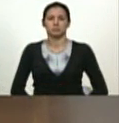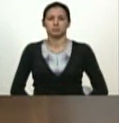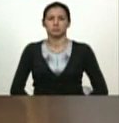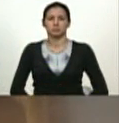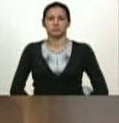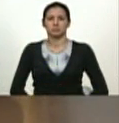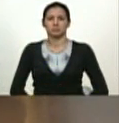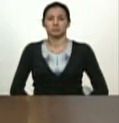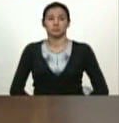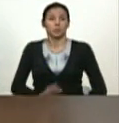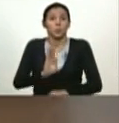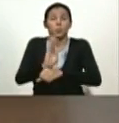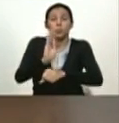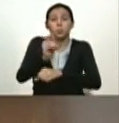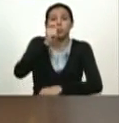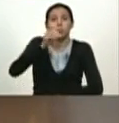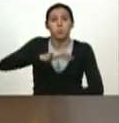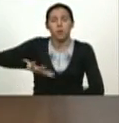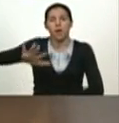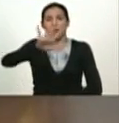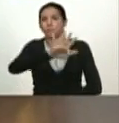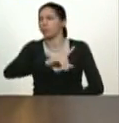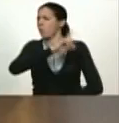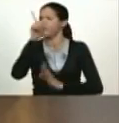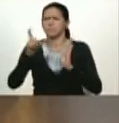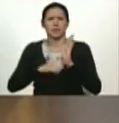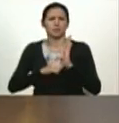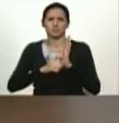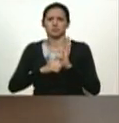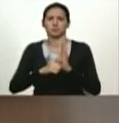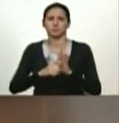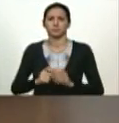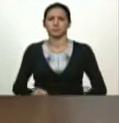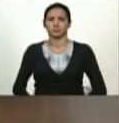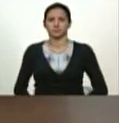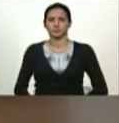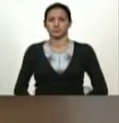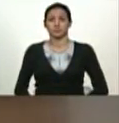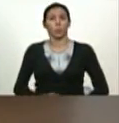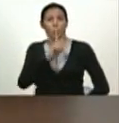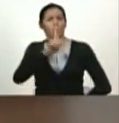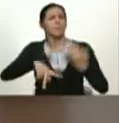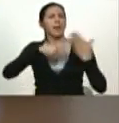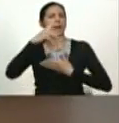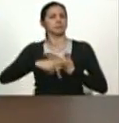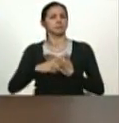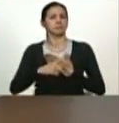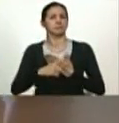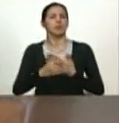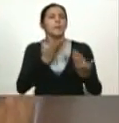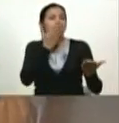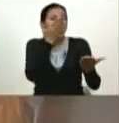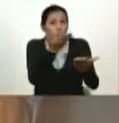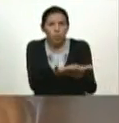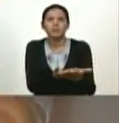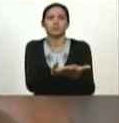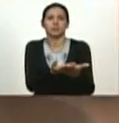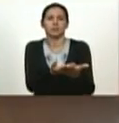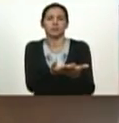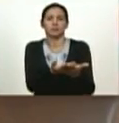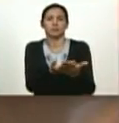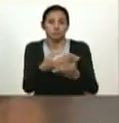De la protección del pueblo integralmente. El plan, las propuestas, hemos